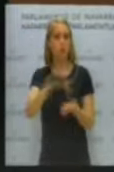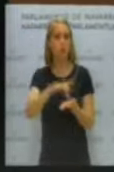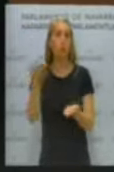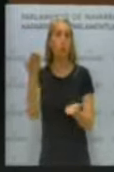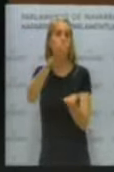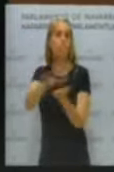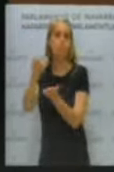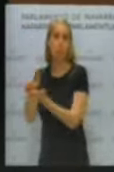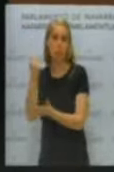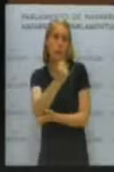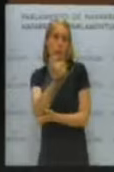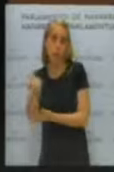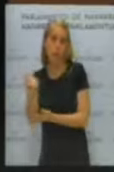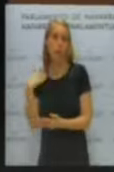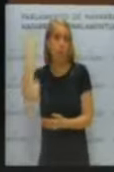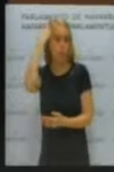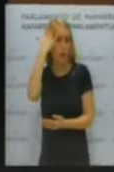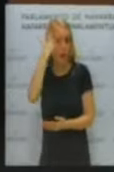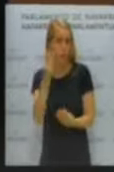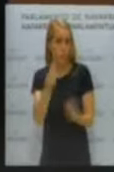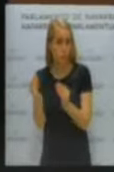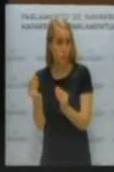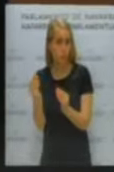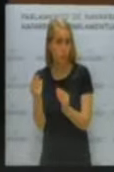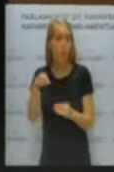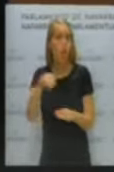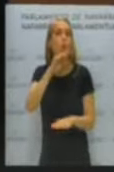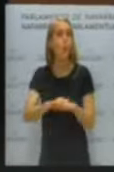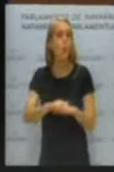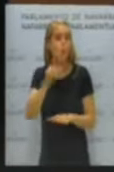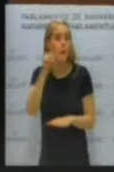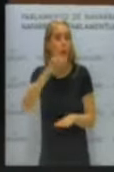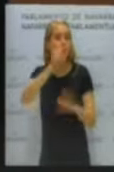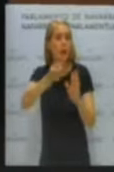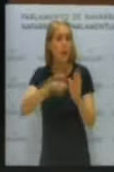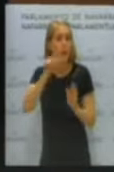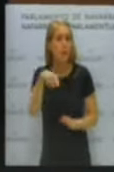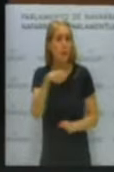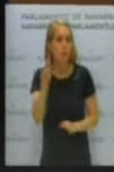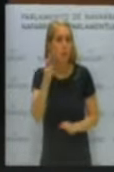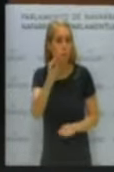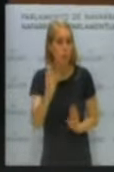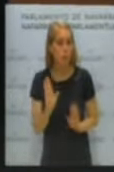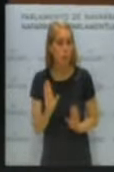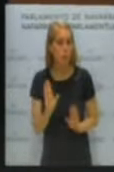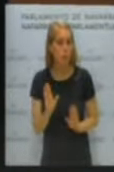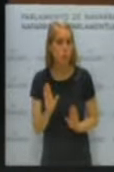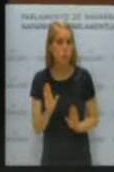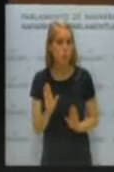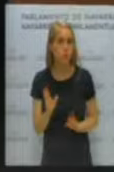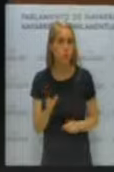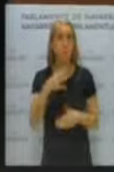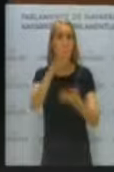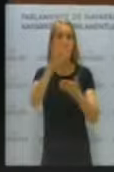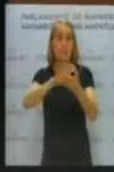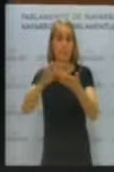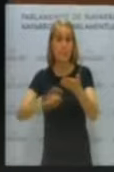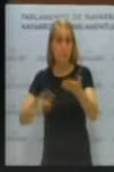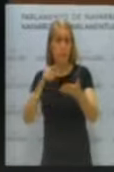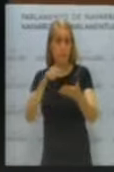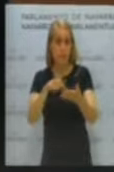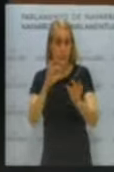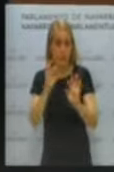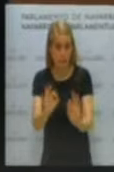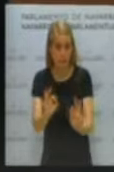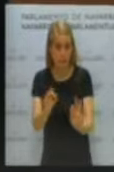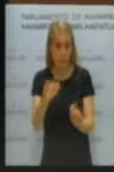navarros, ¿esto sería un incumplimiento en materia de esta ley? Pues tal y como está redactada, por lo menos